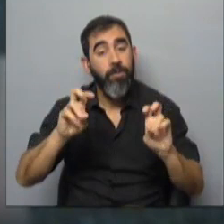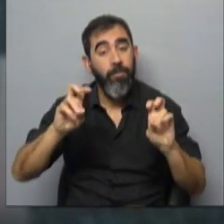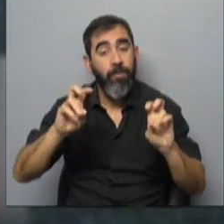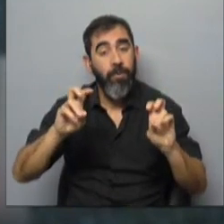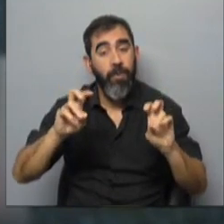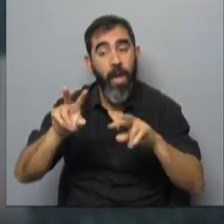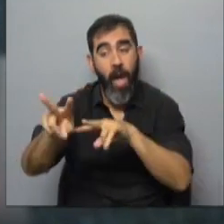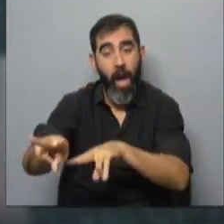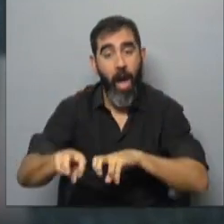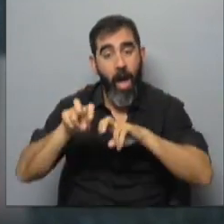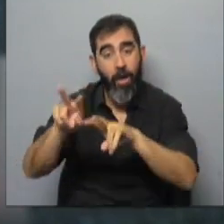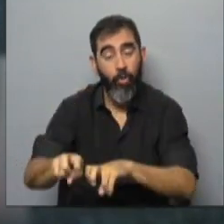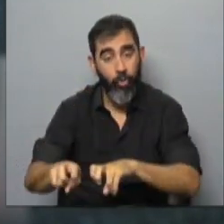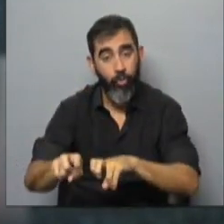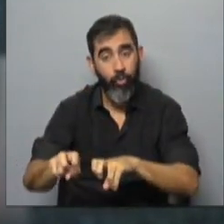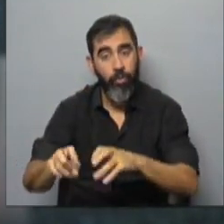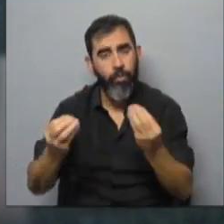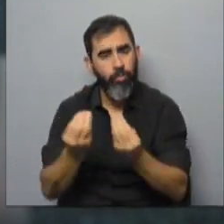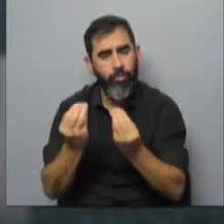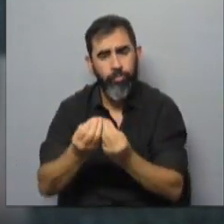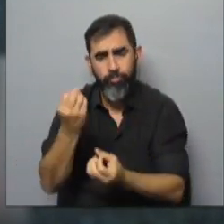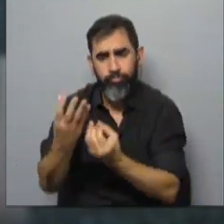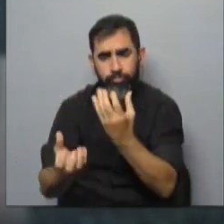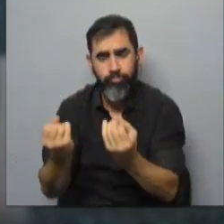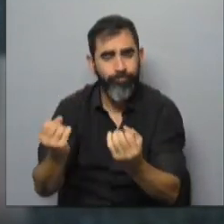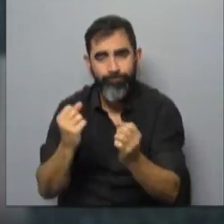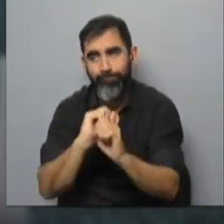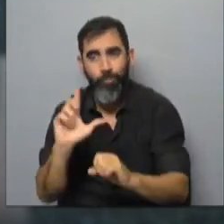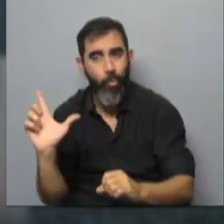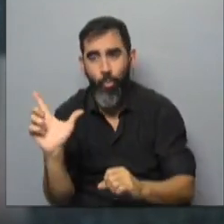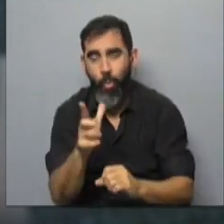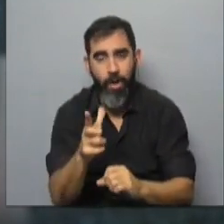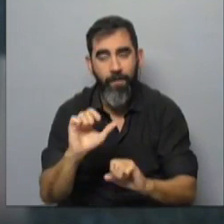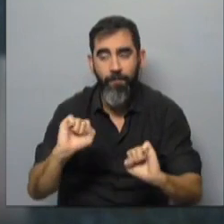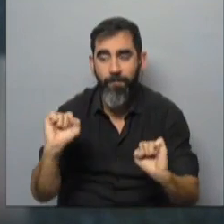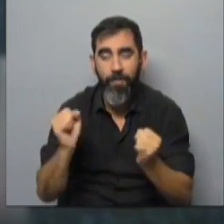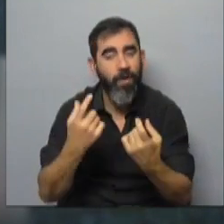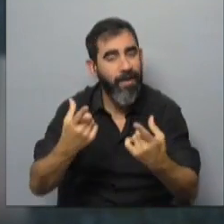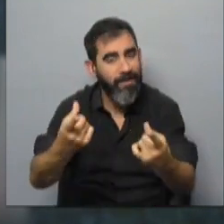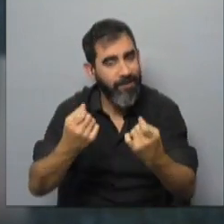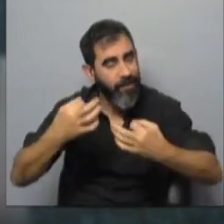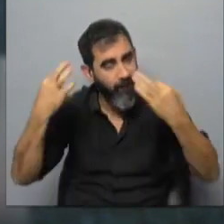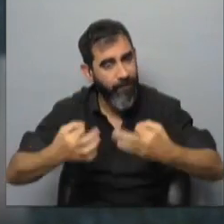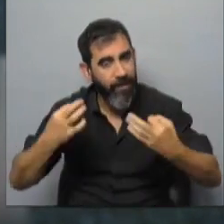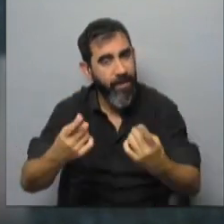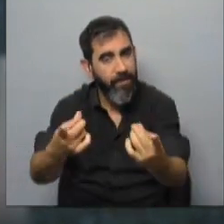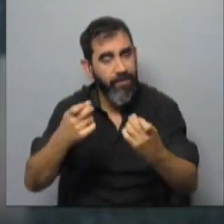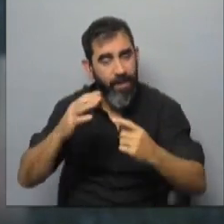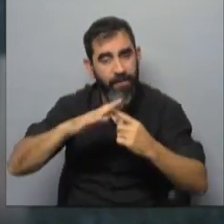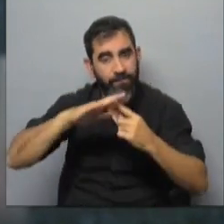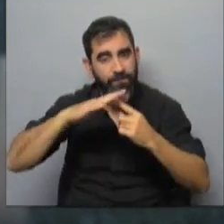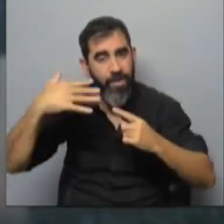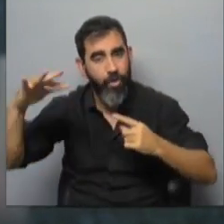del agro se está sintiendo de que muchos cultivos no reciben el frío necesario que necesitan en